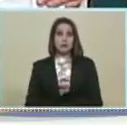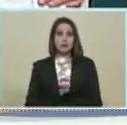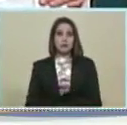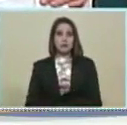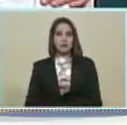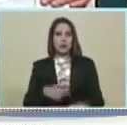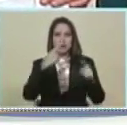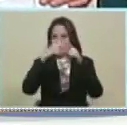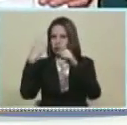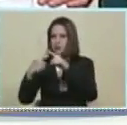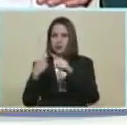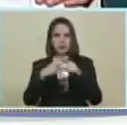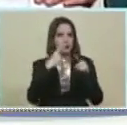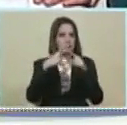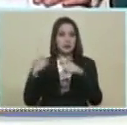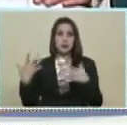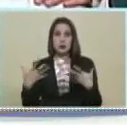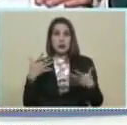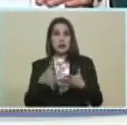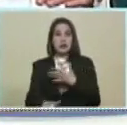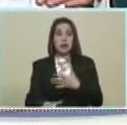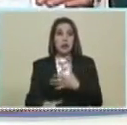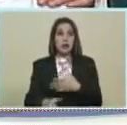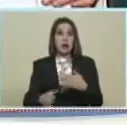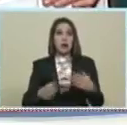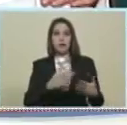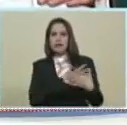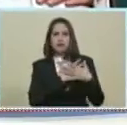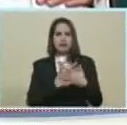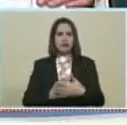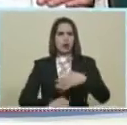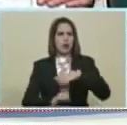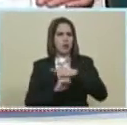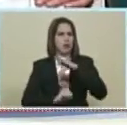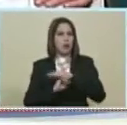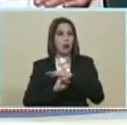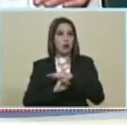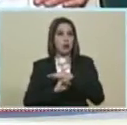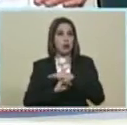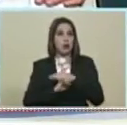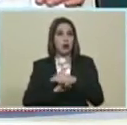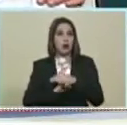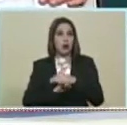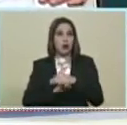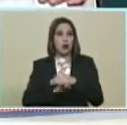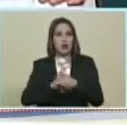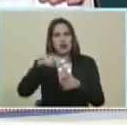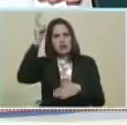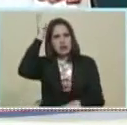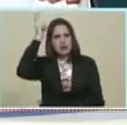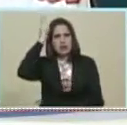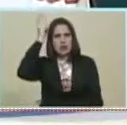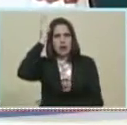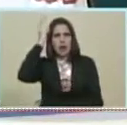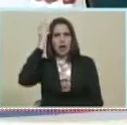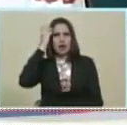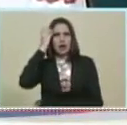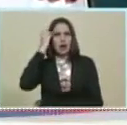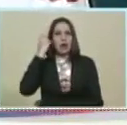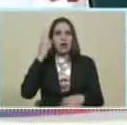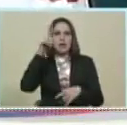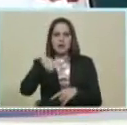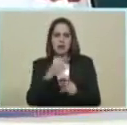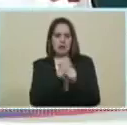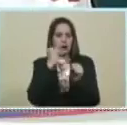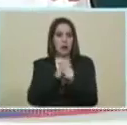Identificando Cada una De las particularidades Y potencialidades Que tenemos El Plan Chamba Juvenil Indígena Que lo venimos Trabajando también